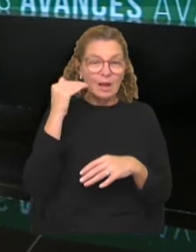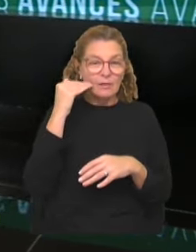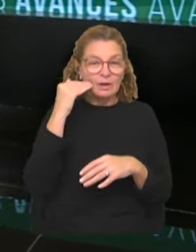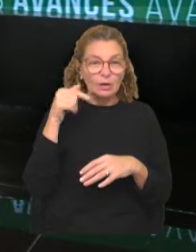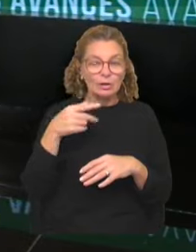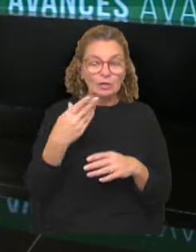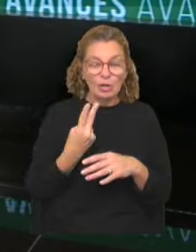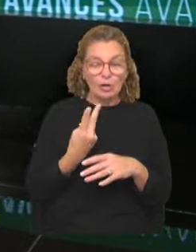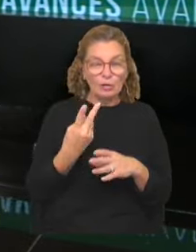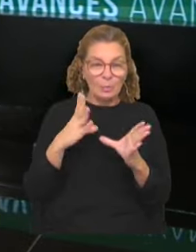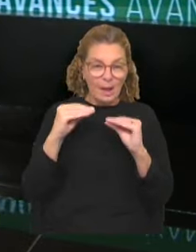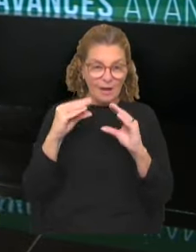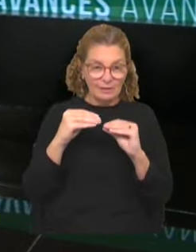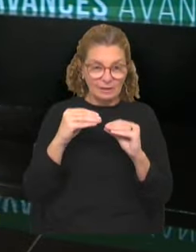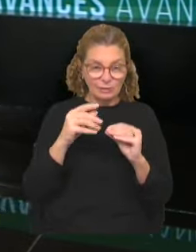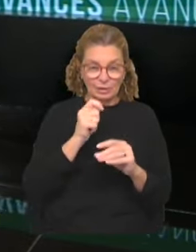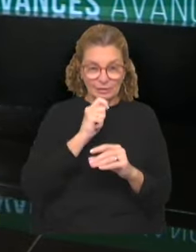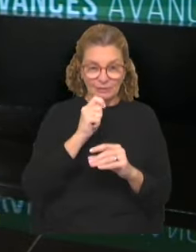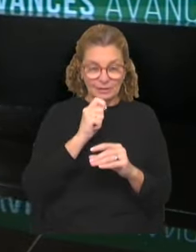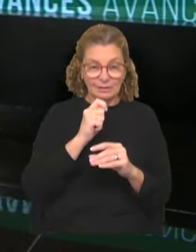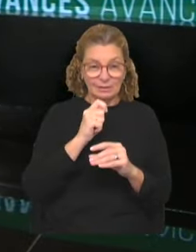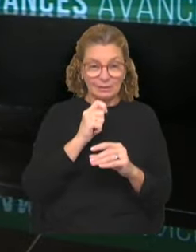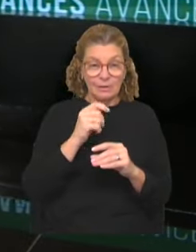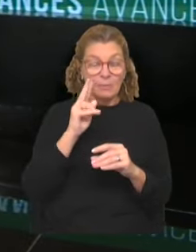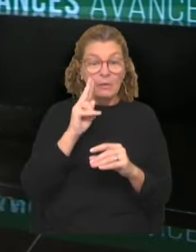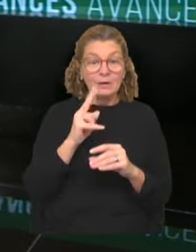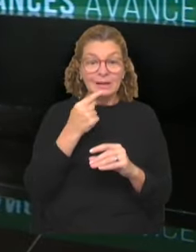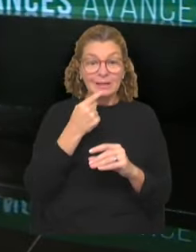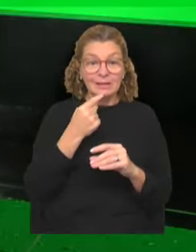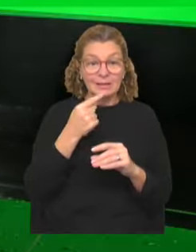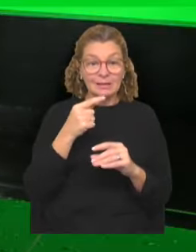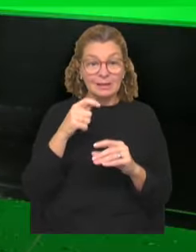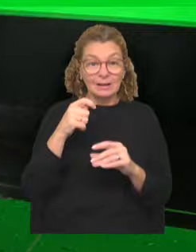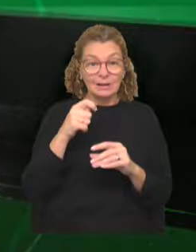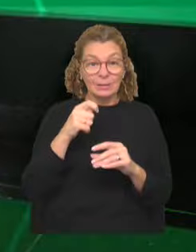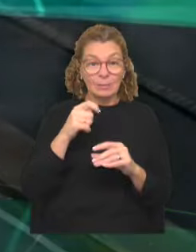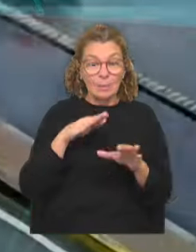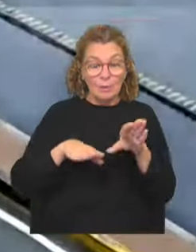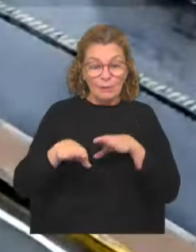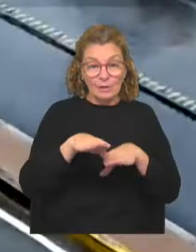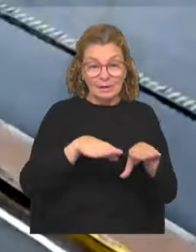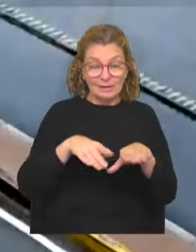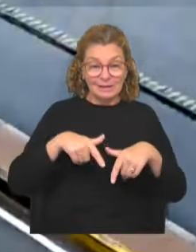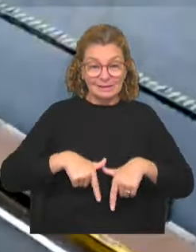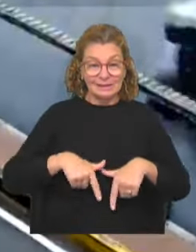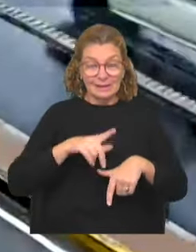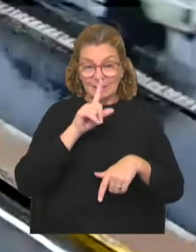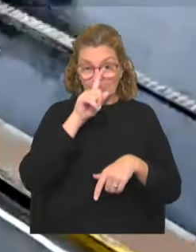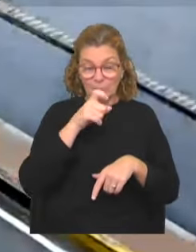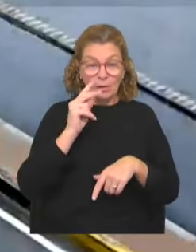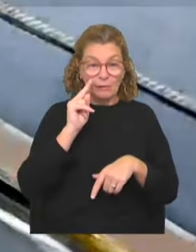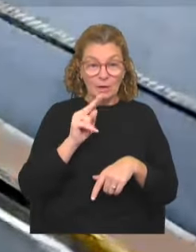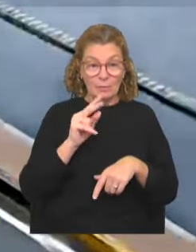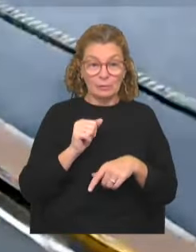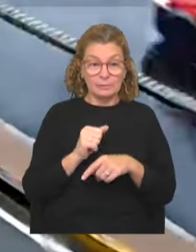Con ellos estaremos hablando también en la entrevista central. Vamos a ver qué nos dicen las cámaras del Centro de Gestión de Movilidad de la Intendencia de Montevideo. Allí